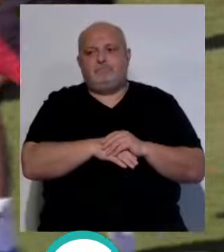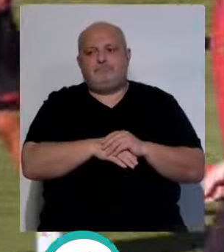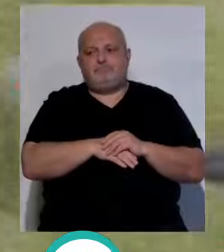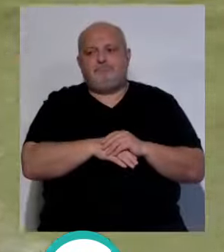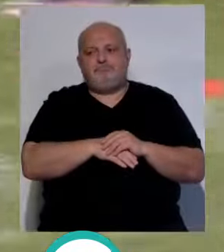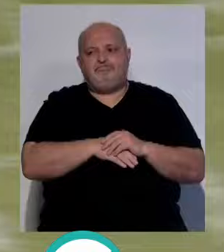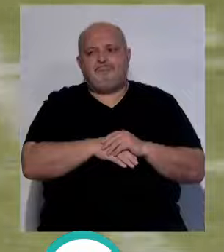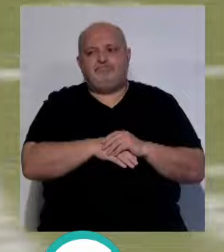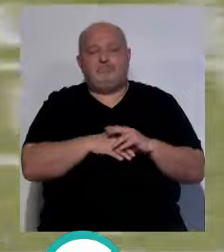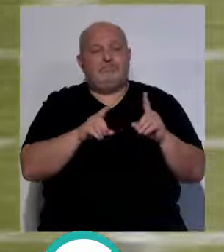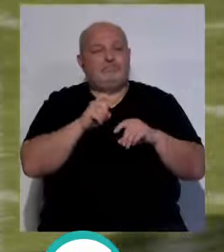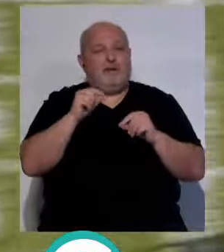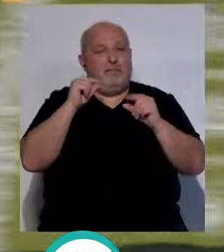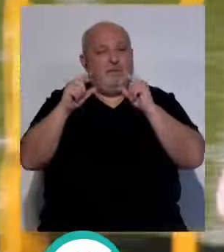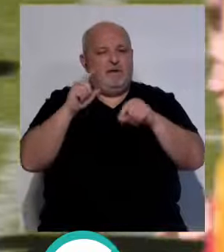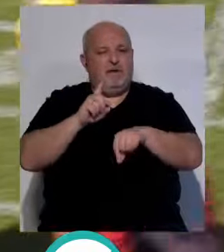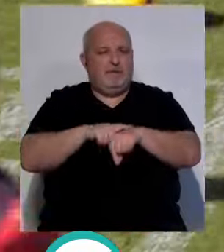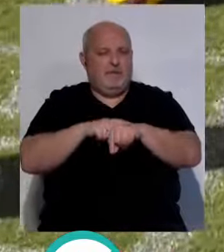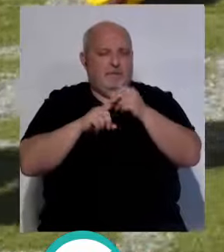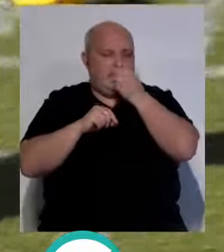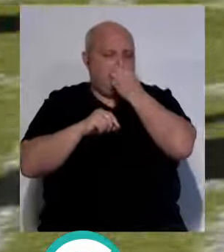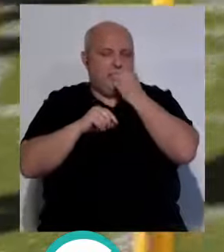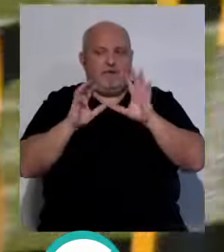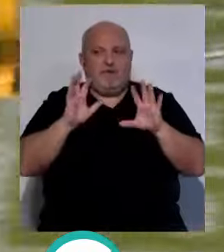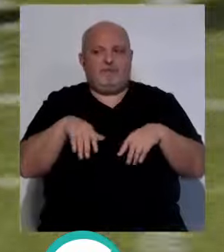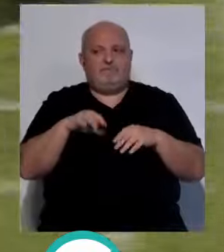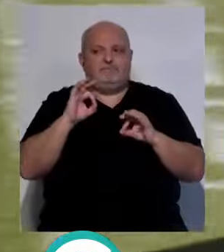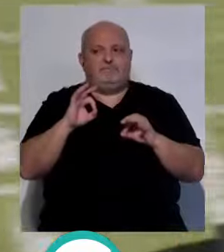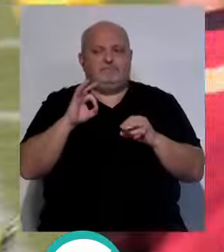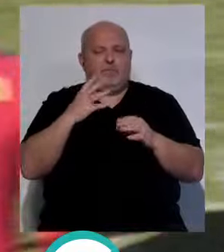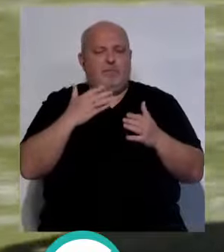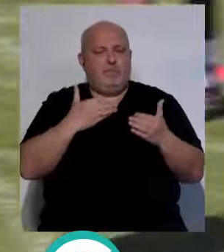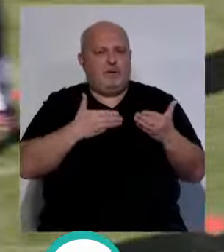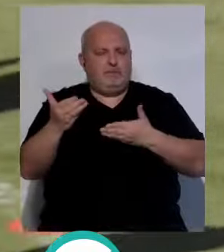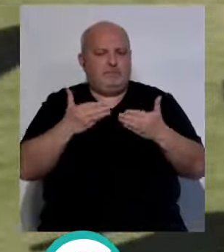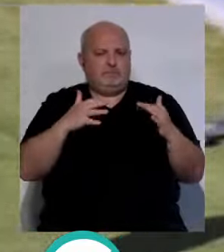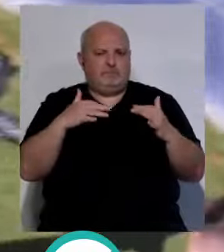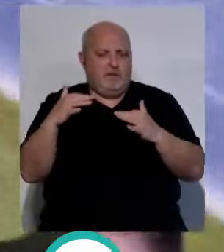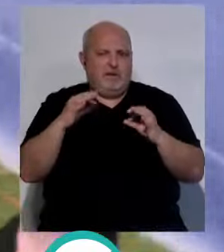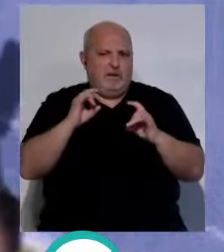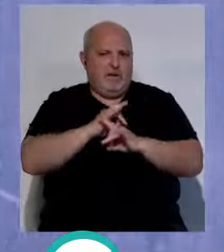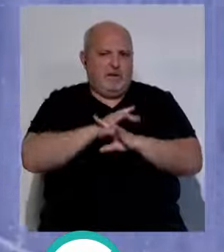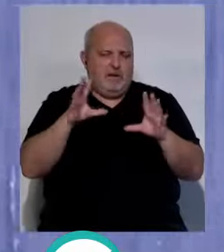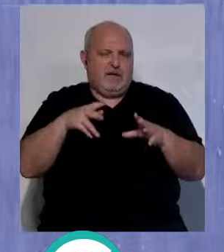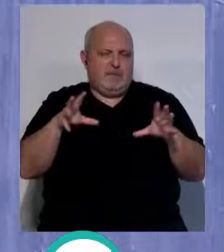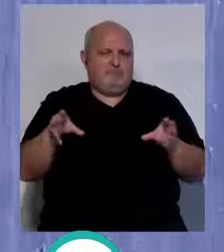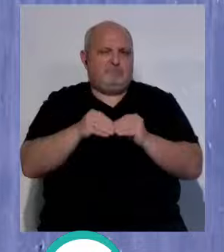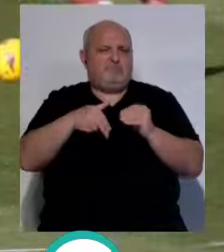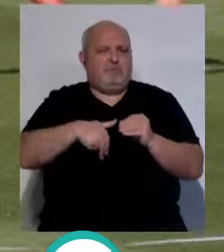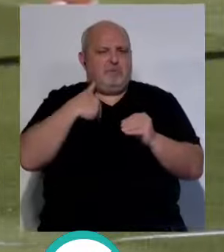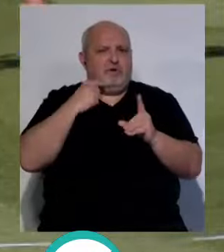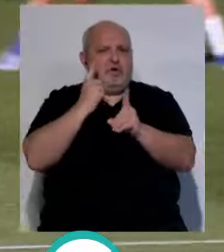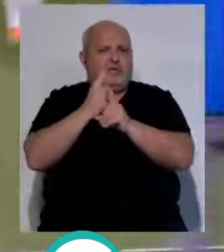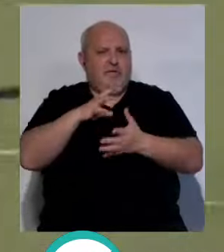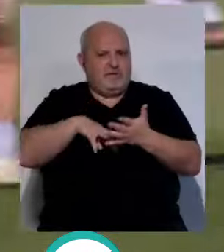Y fíjate, pero la perspectiva del tiempo, ¿no? El Cádiz hizo un buen partido, en términos generales, se enfrentó a